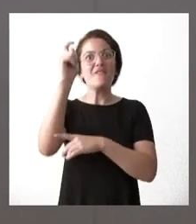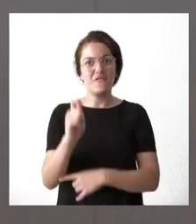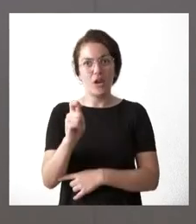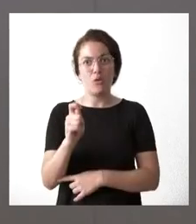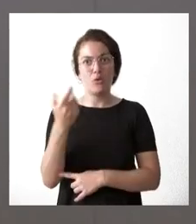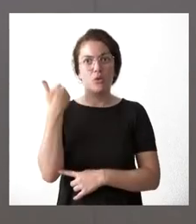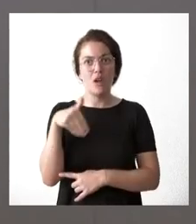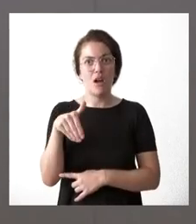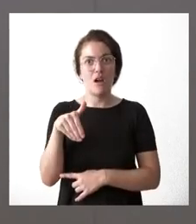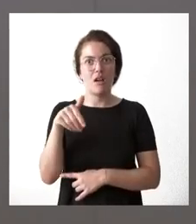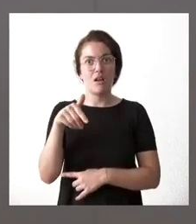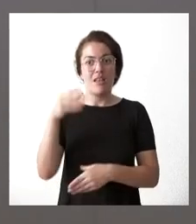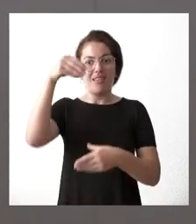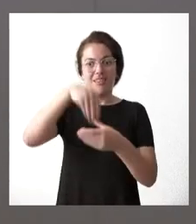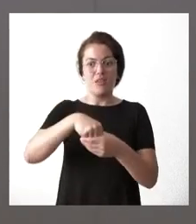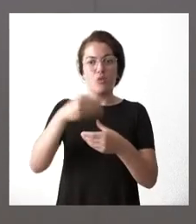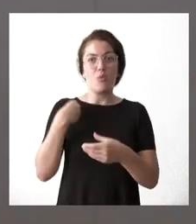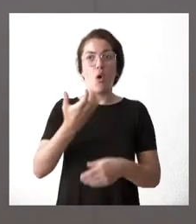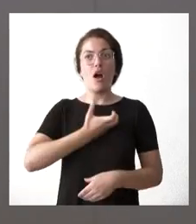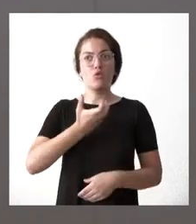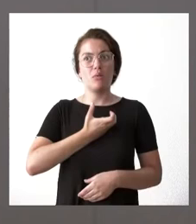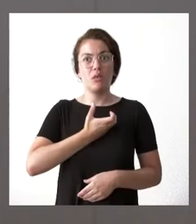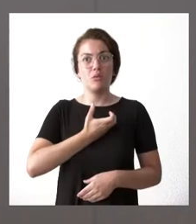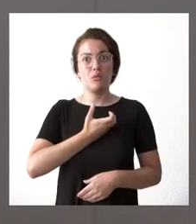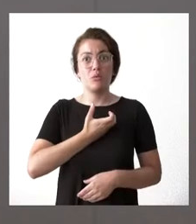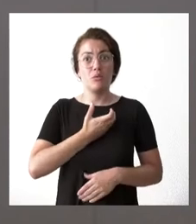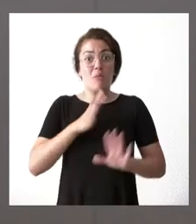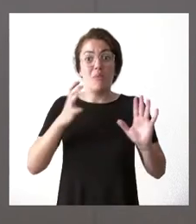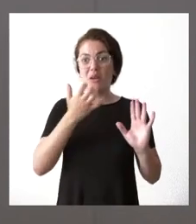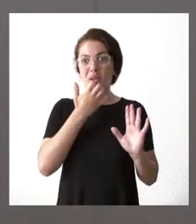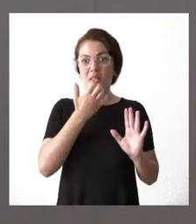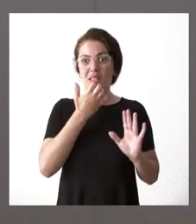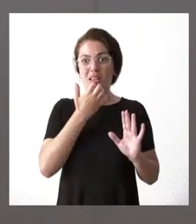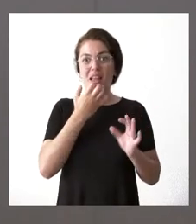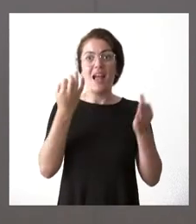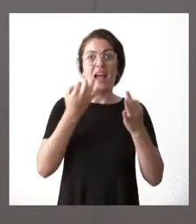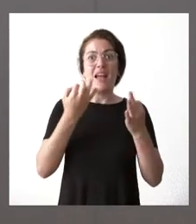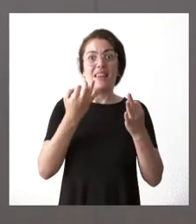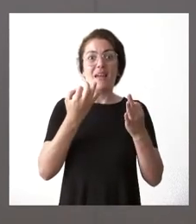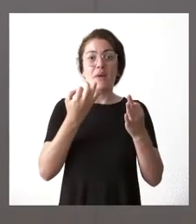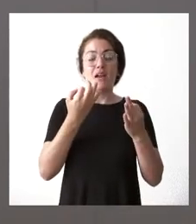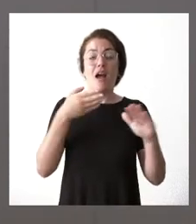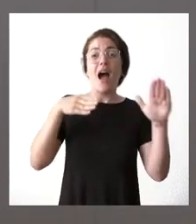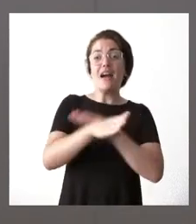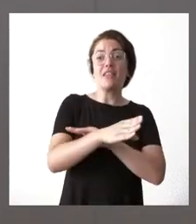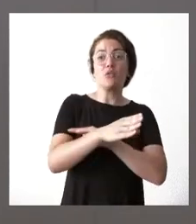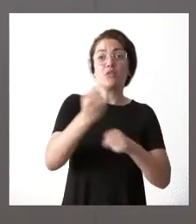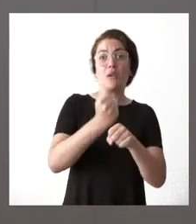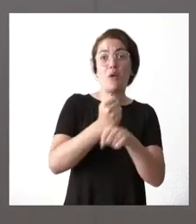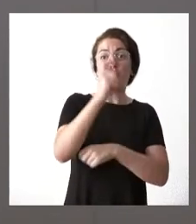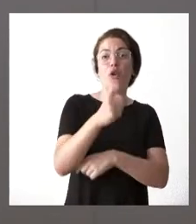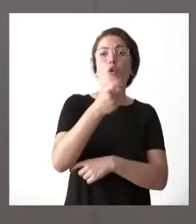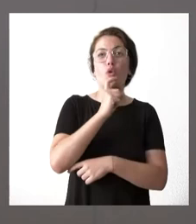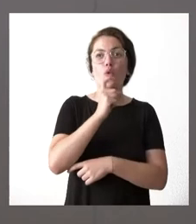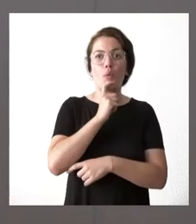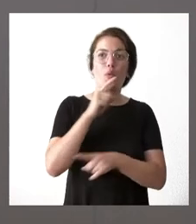corporación local para los próximos años cuando la vía ordinaria de acceso a la administración pública es por mérito y capacidad no a través de un contrato en